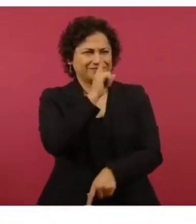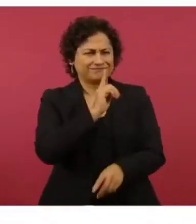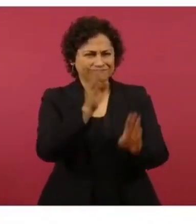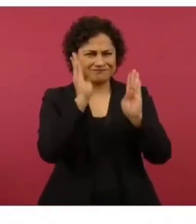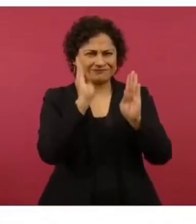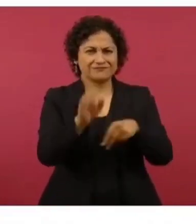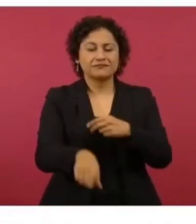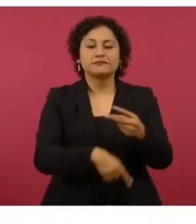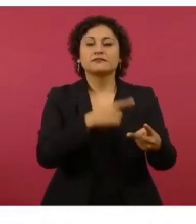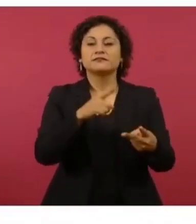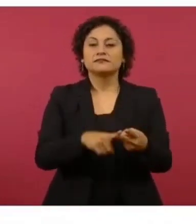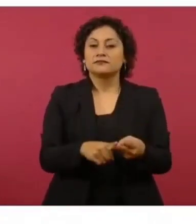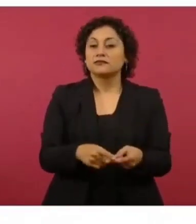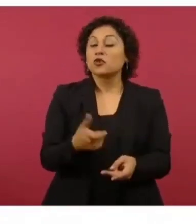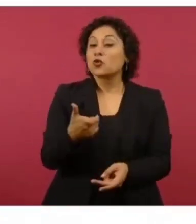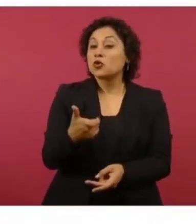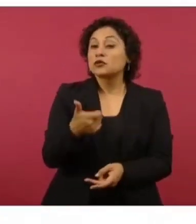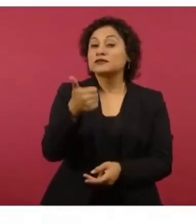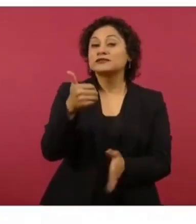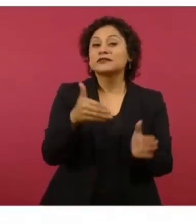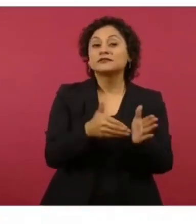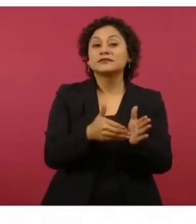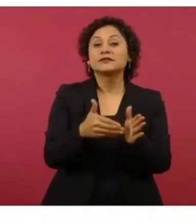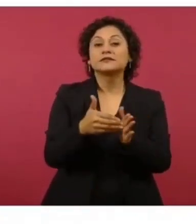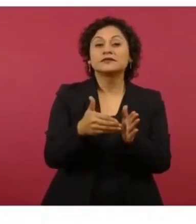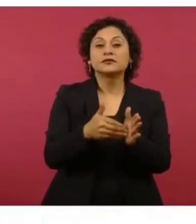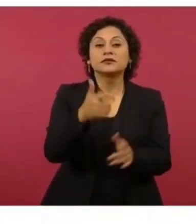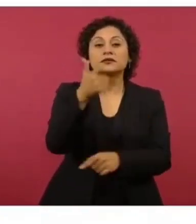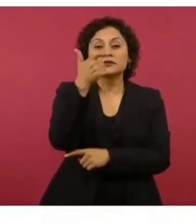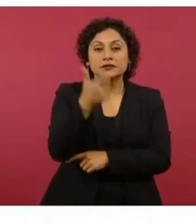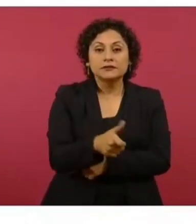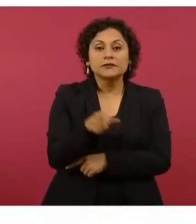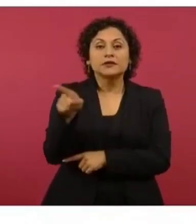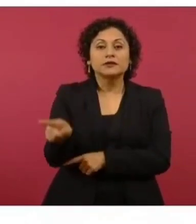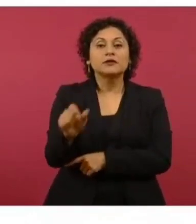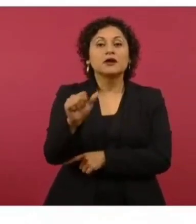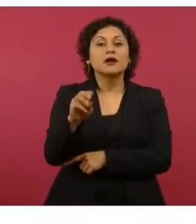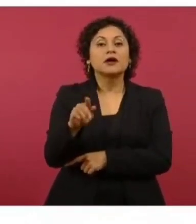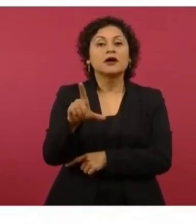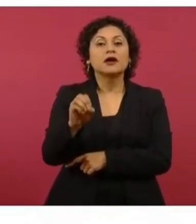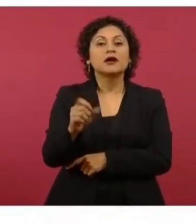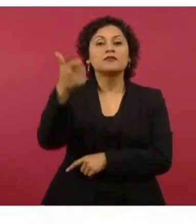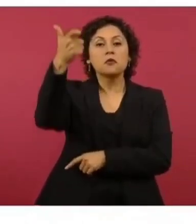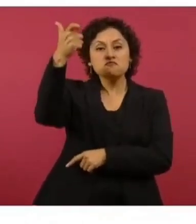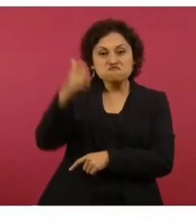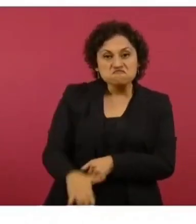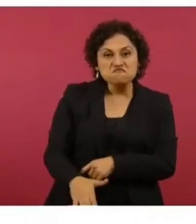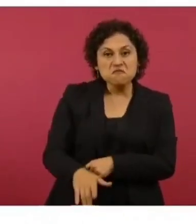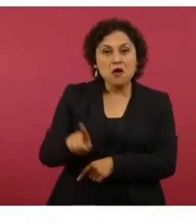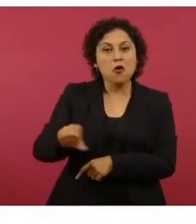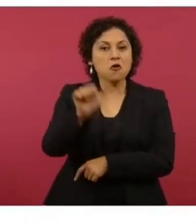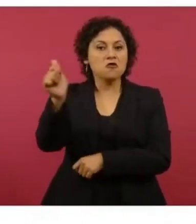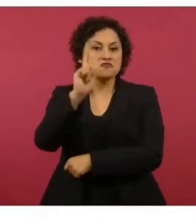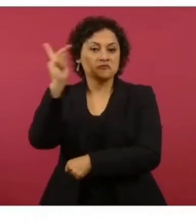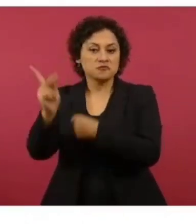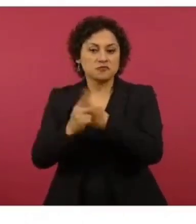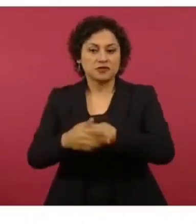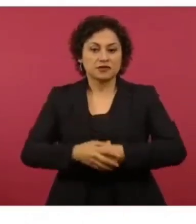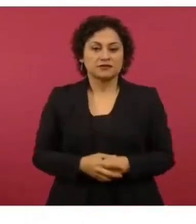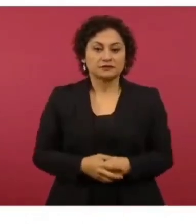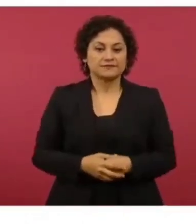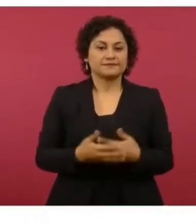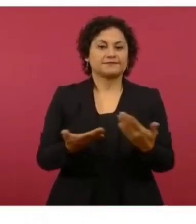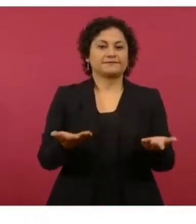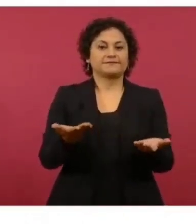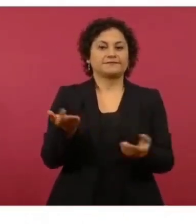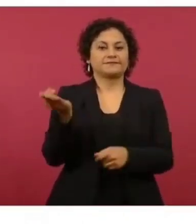millones de pesos y López Obrador se lo dejó en menos de 1.700 millones a Tayikistán. Falso.